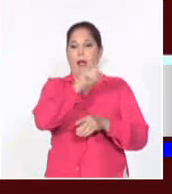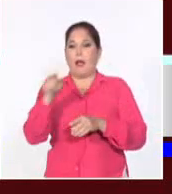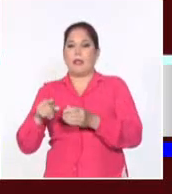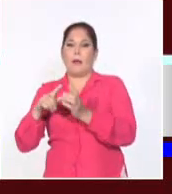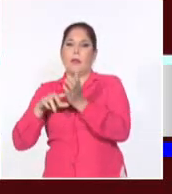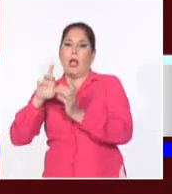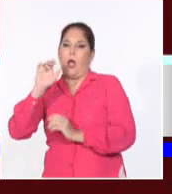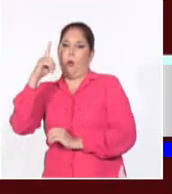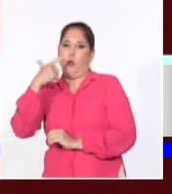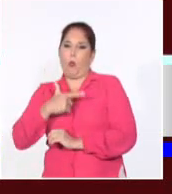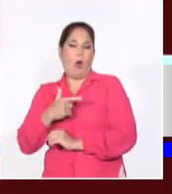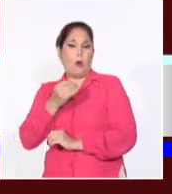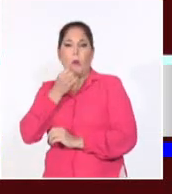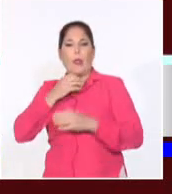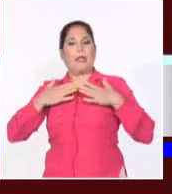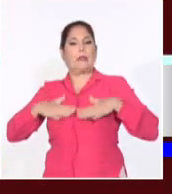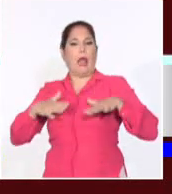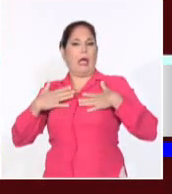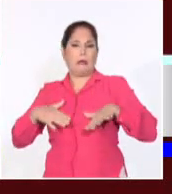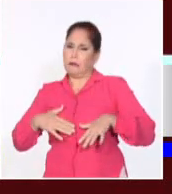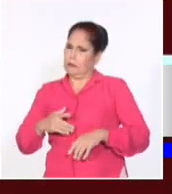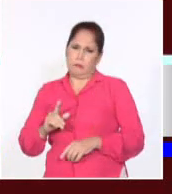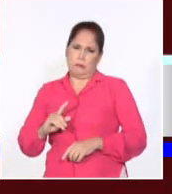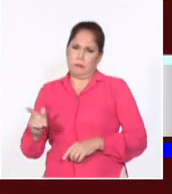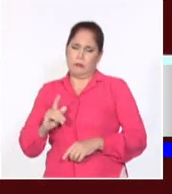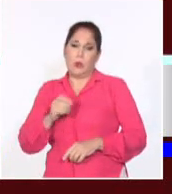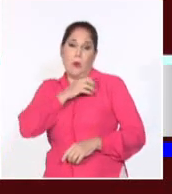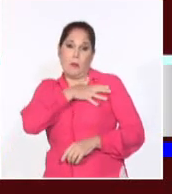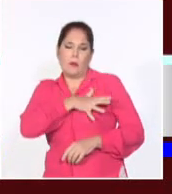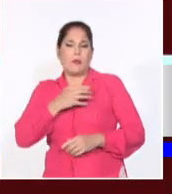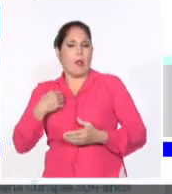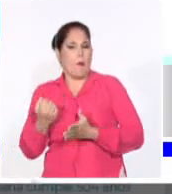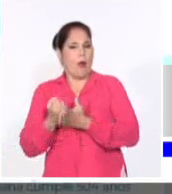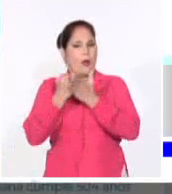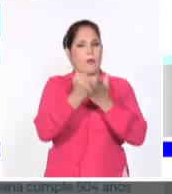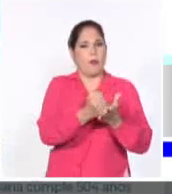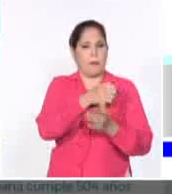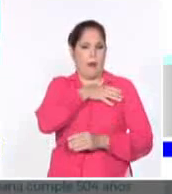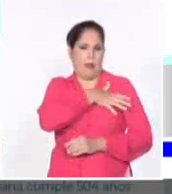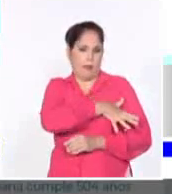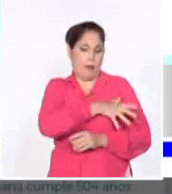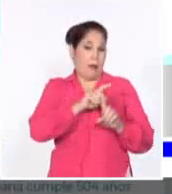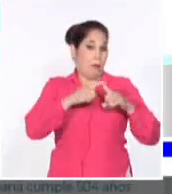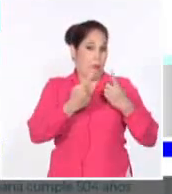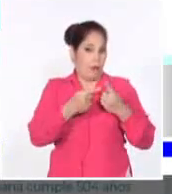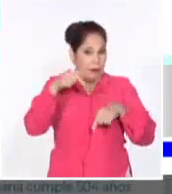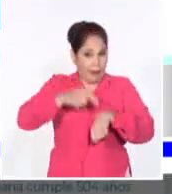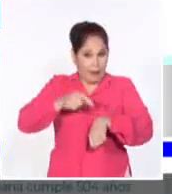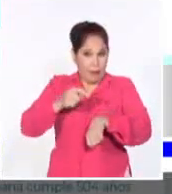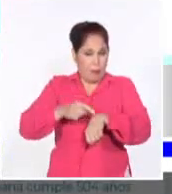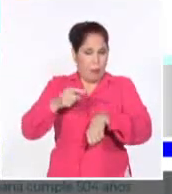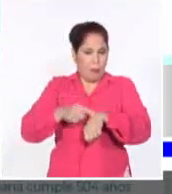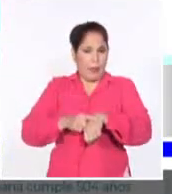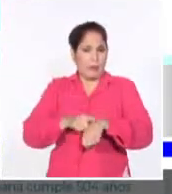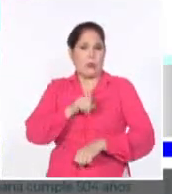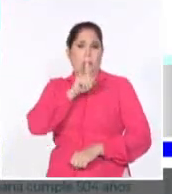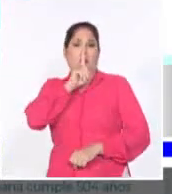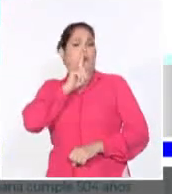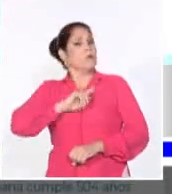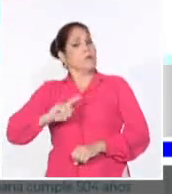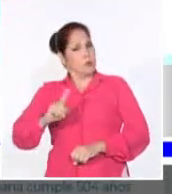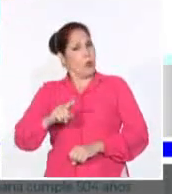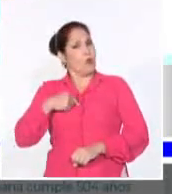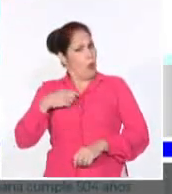no podemos permanecer en silencio ante la barbarie y el genocidio sionista. Porque no es hora de silencios cómplices ni posiciones